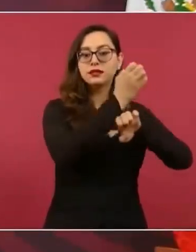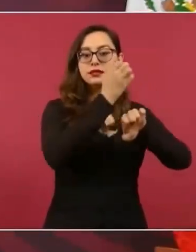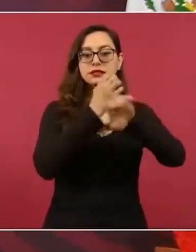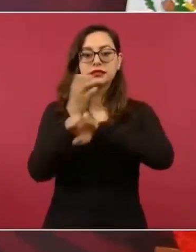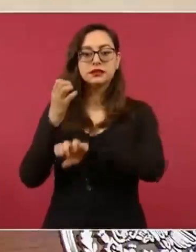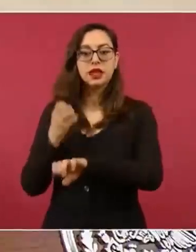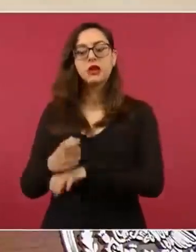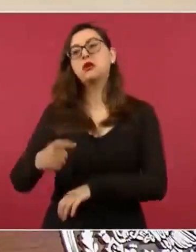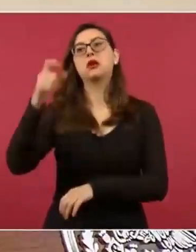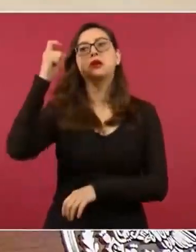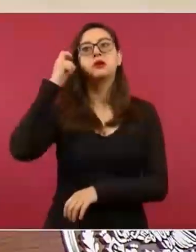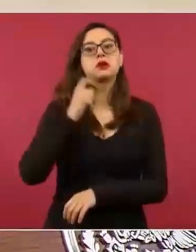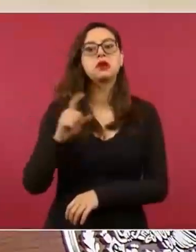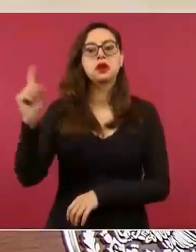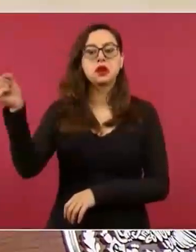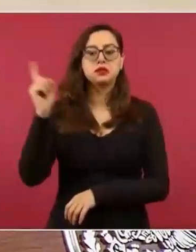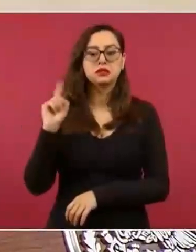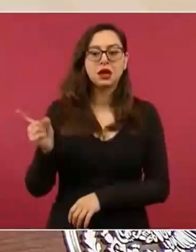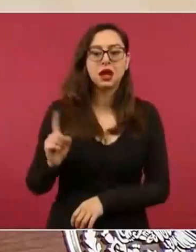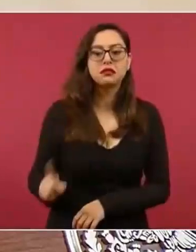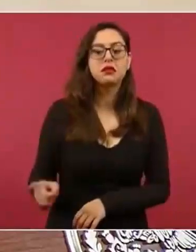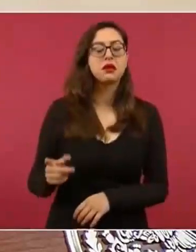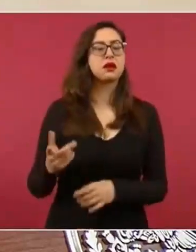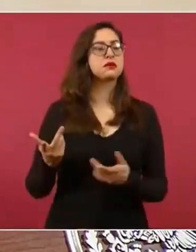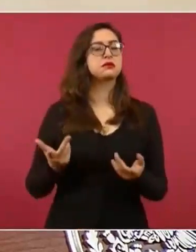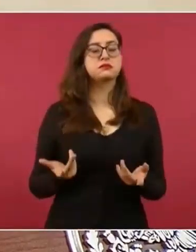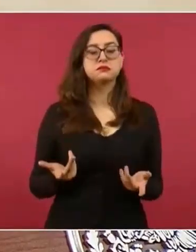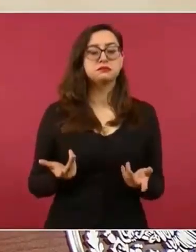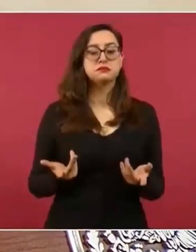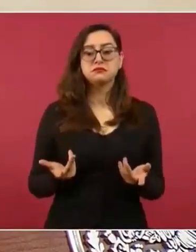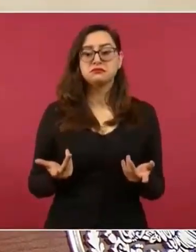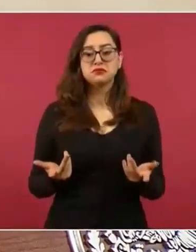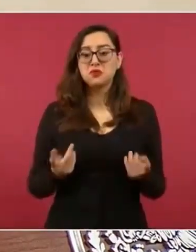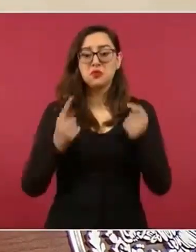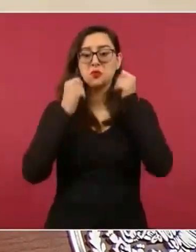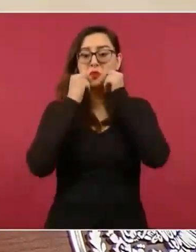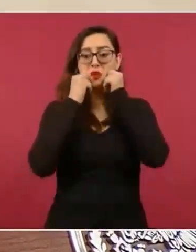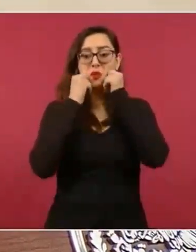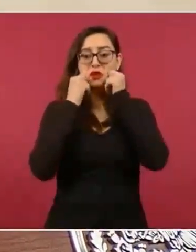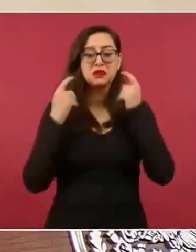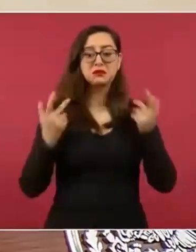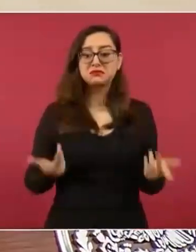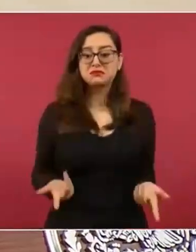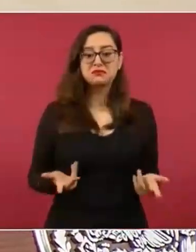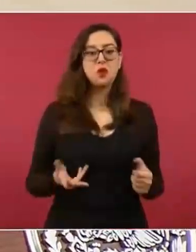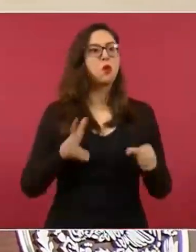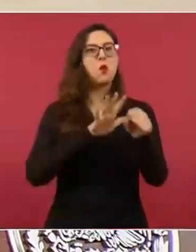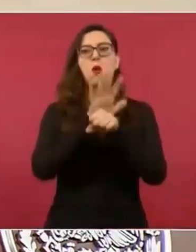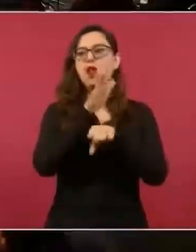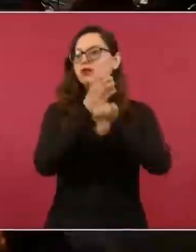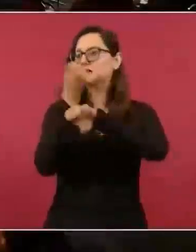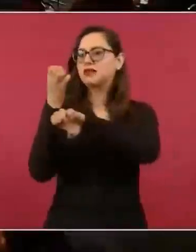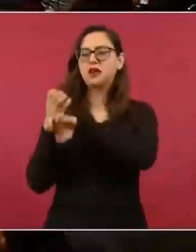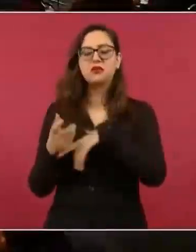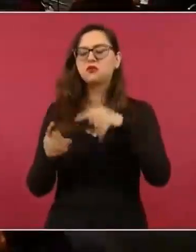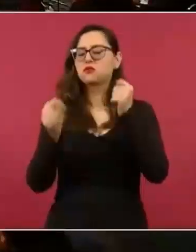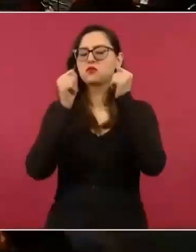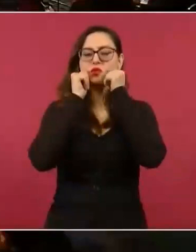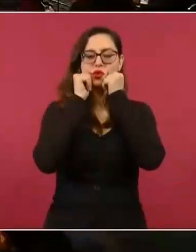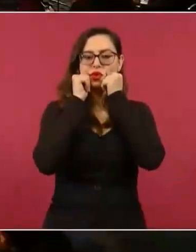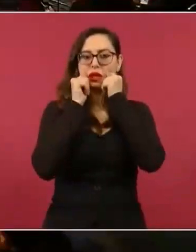Zacatecas, de todos, puede ser que ya lleven tiempo allá, viviendo,